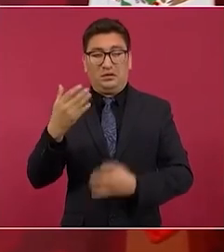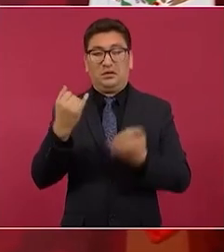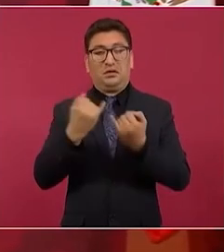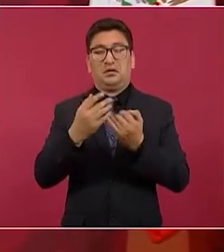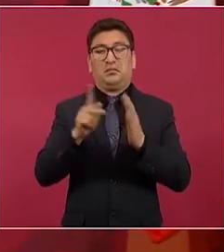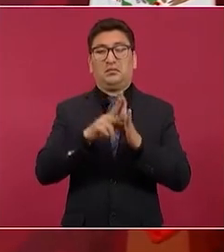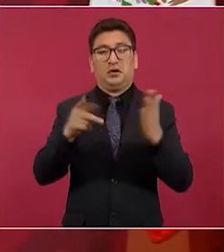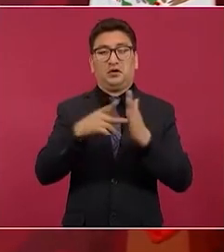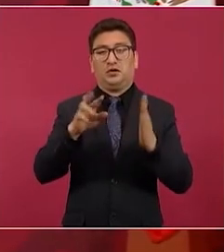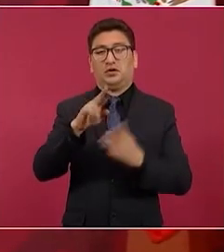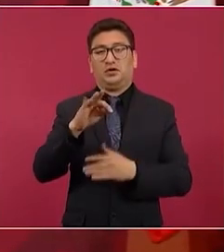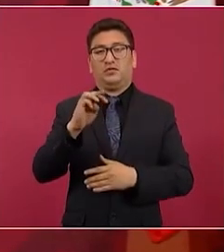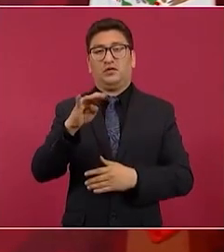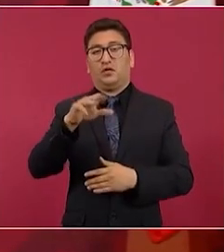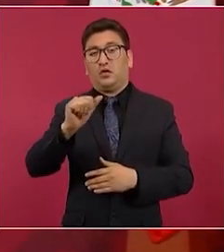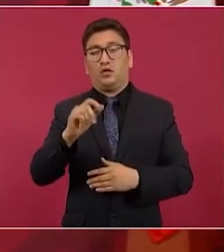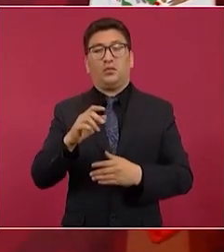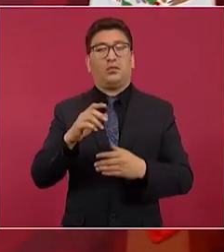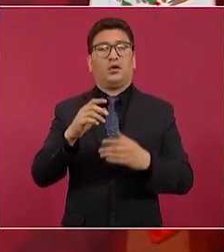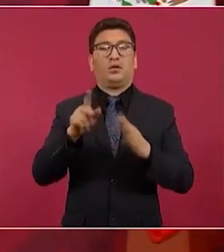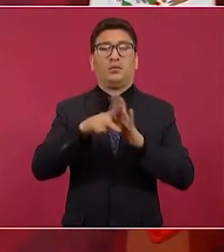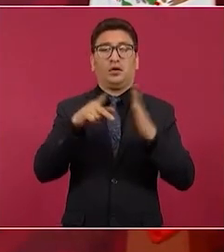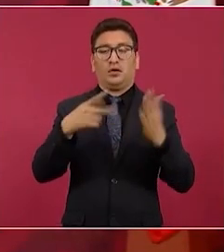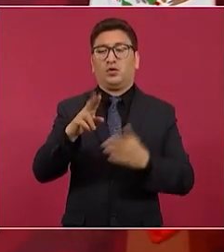el Reforma, el Universal,